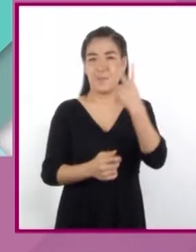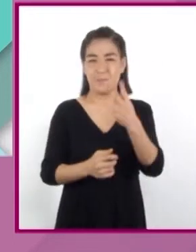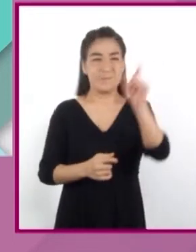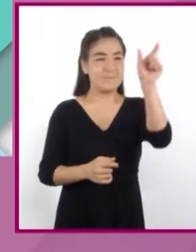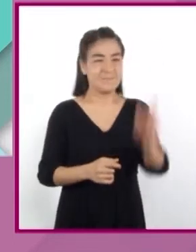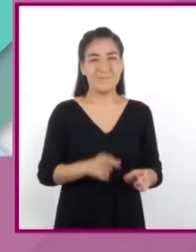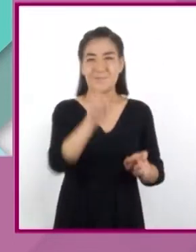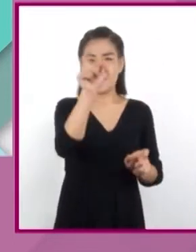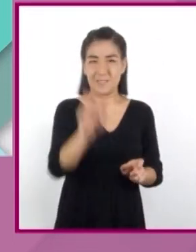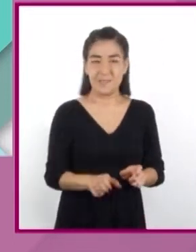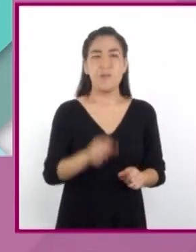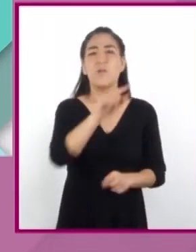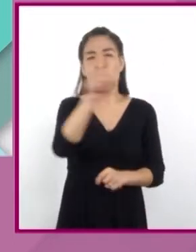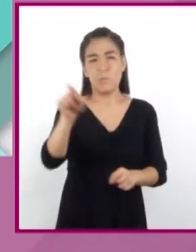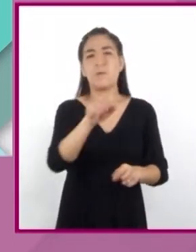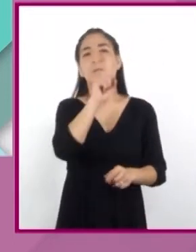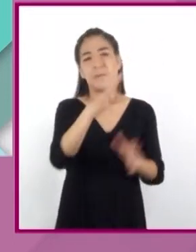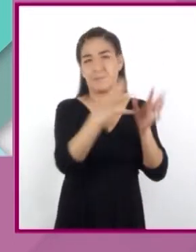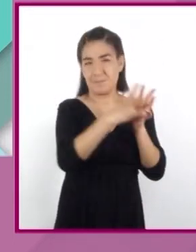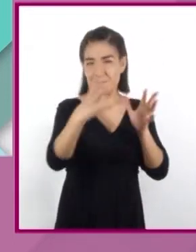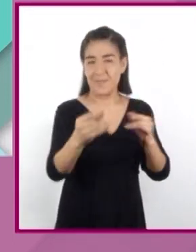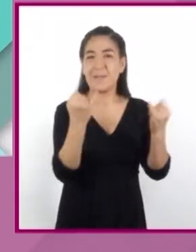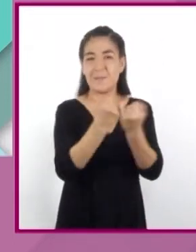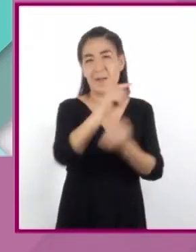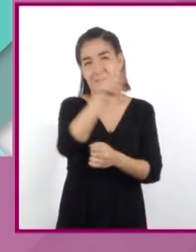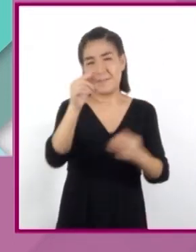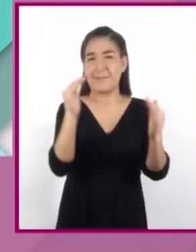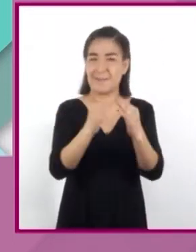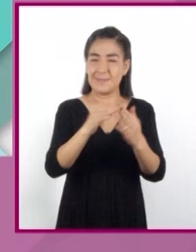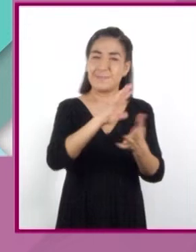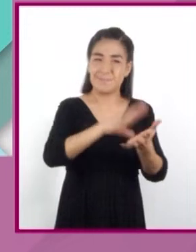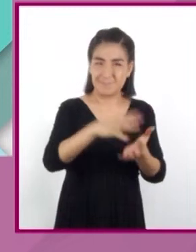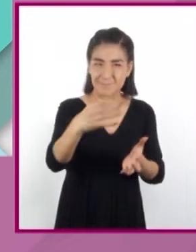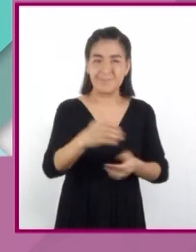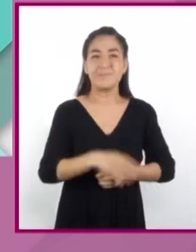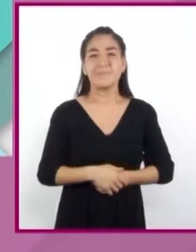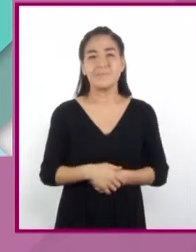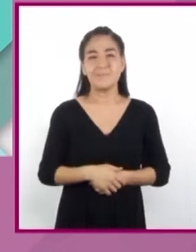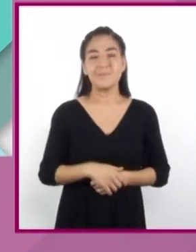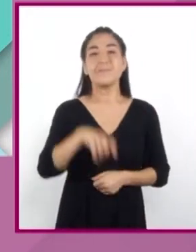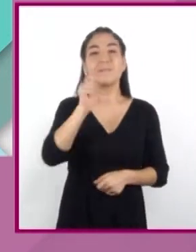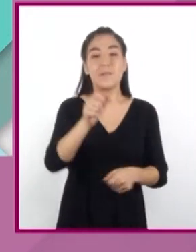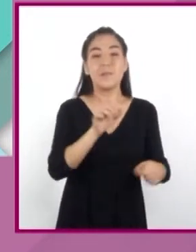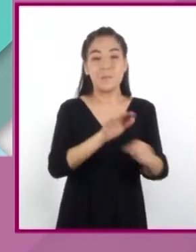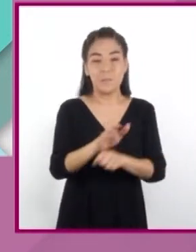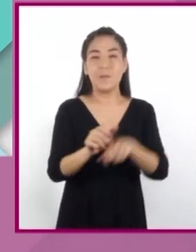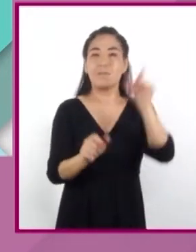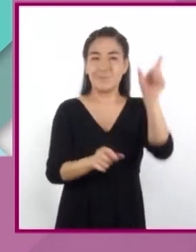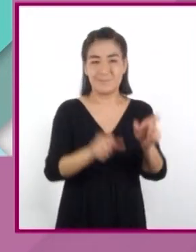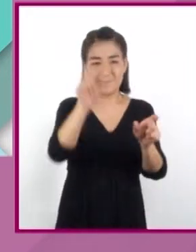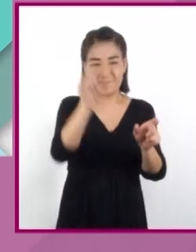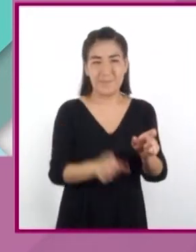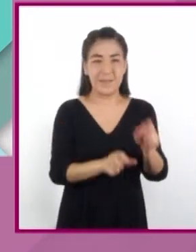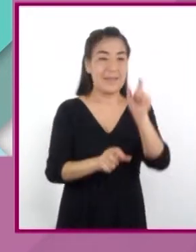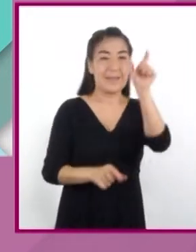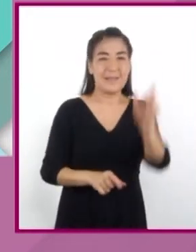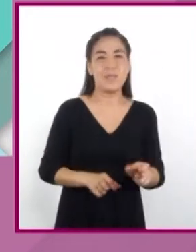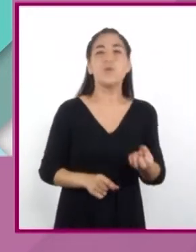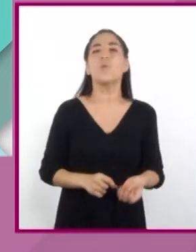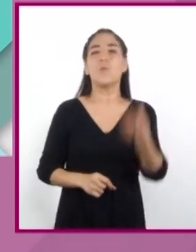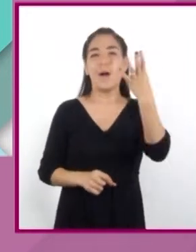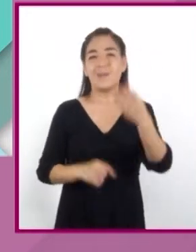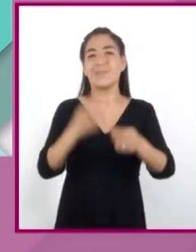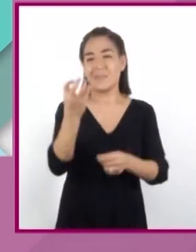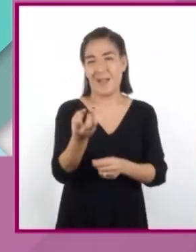Ustedes pueden elaborar la suya en casa. Una corresponde a la cantidad de piezas de ciruelas y la otra a la cantidad